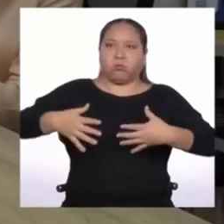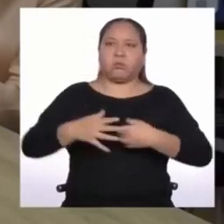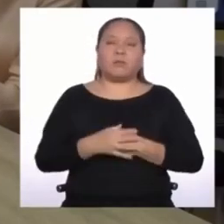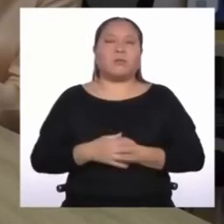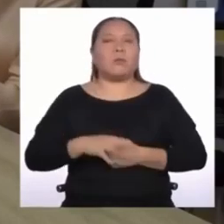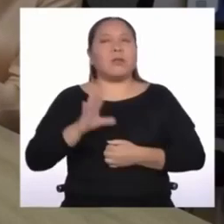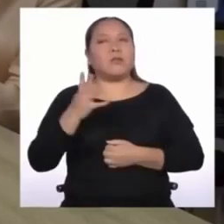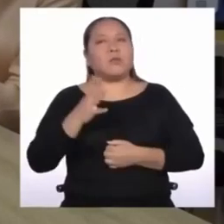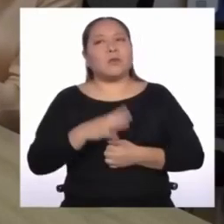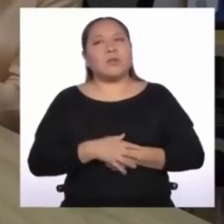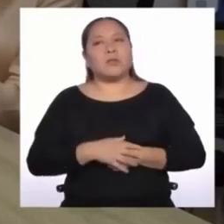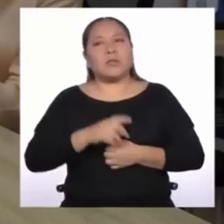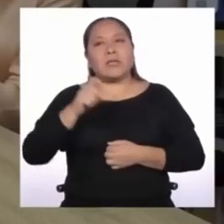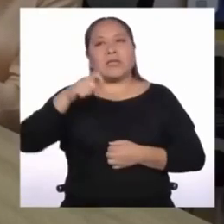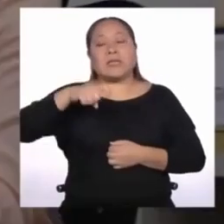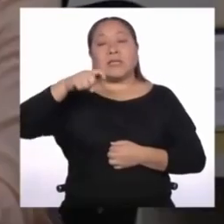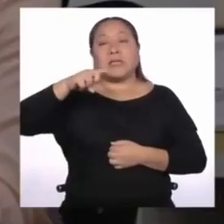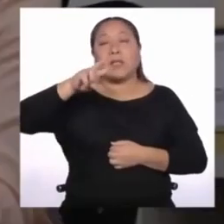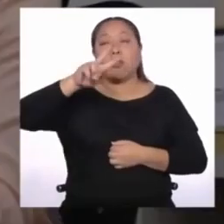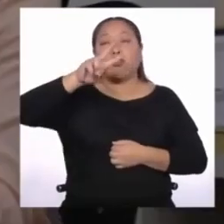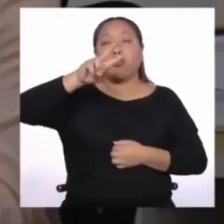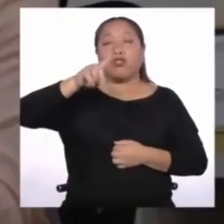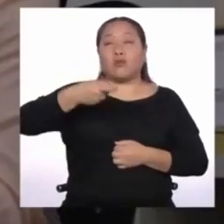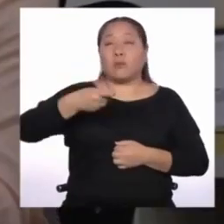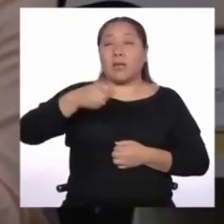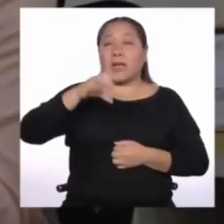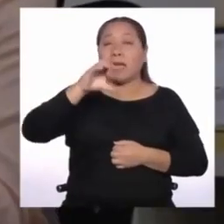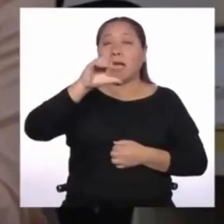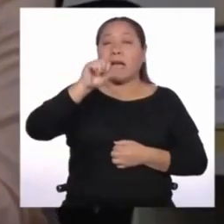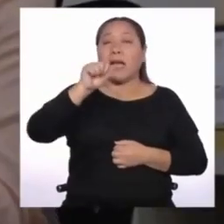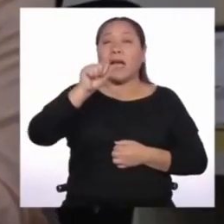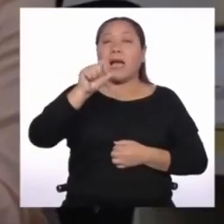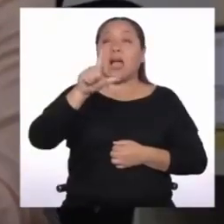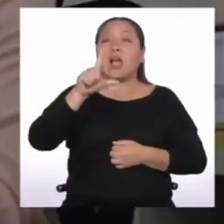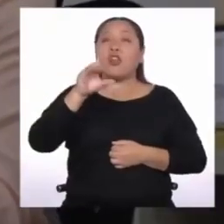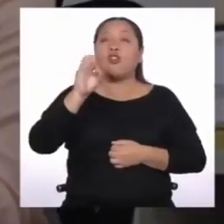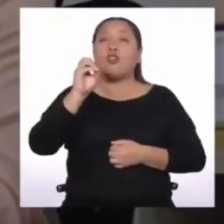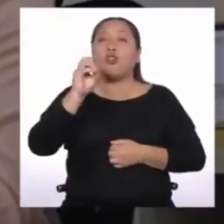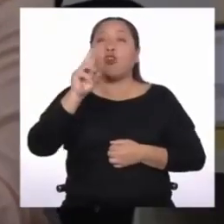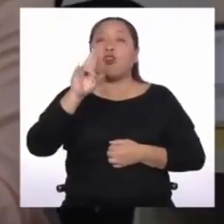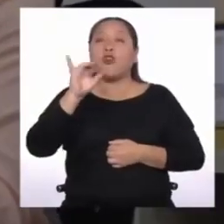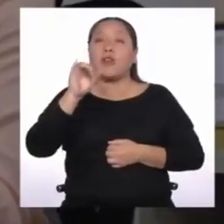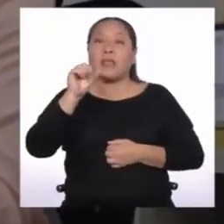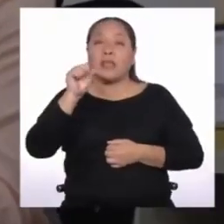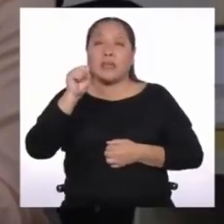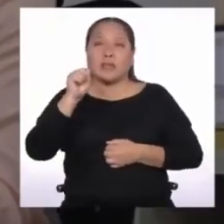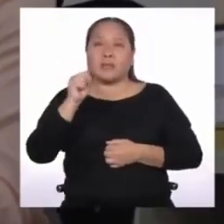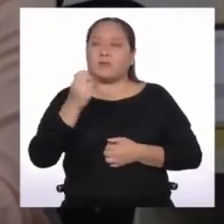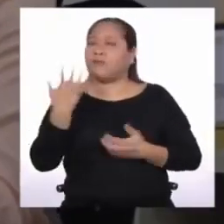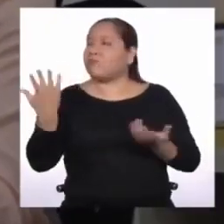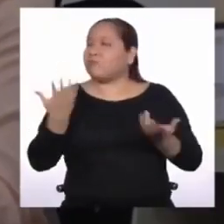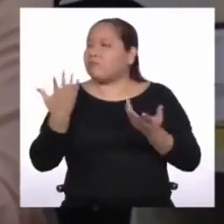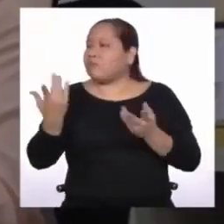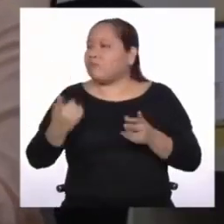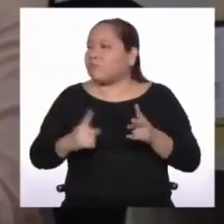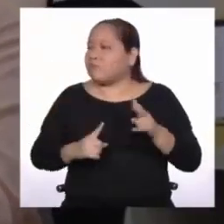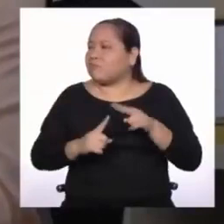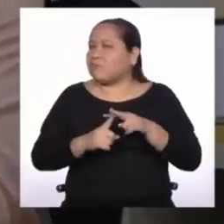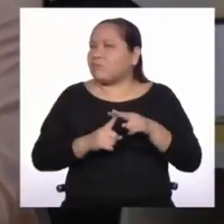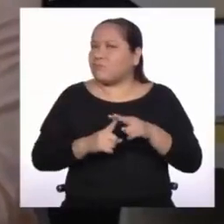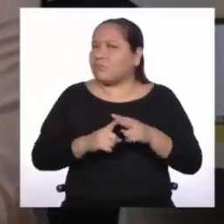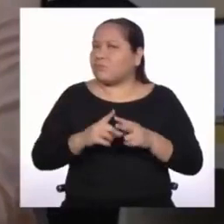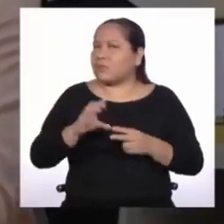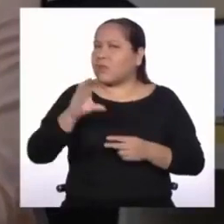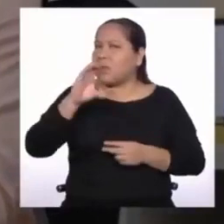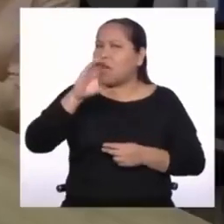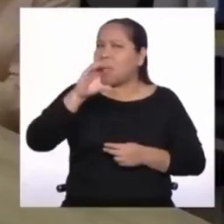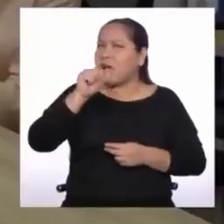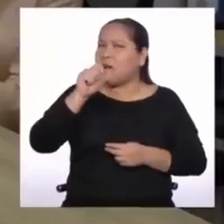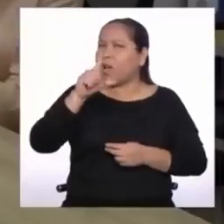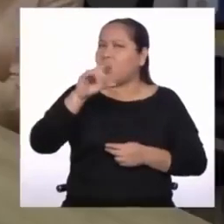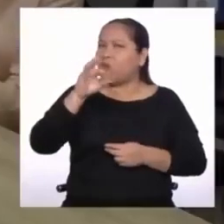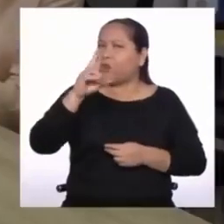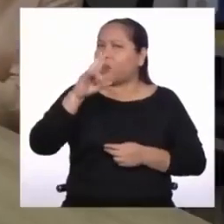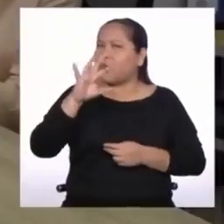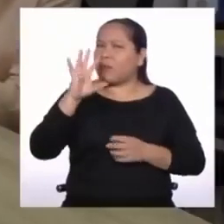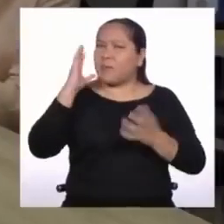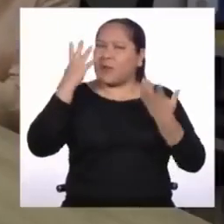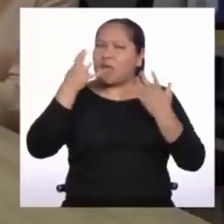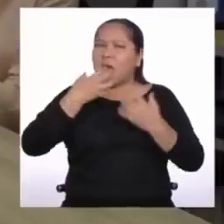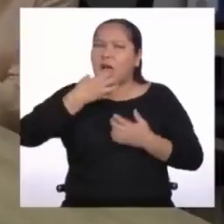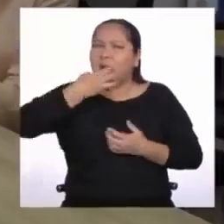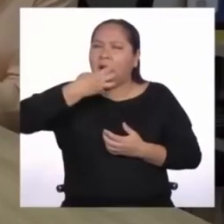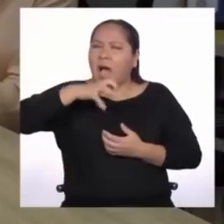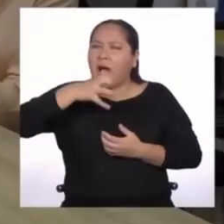El promedio son 2000 calorías. Y eso, ¿de dónde viene? Porque calorías me suena a calor. Ajá,